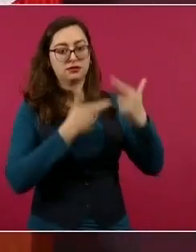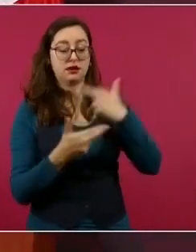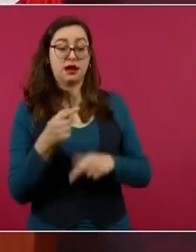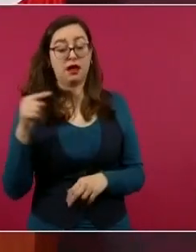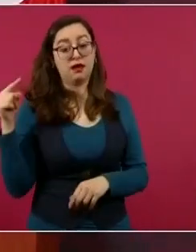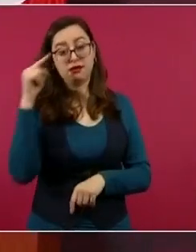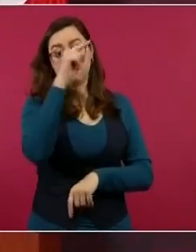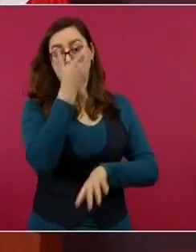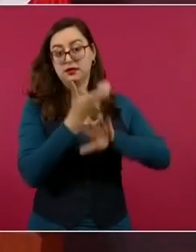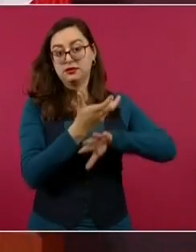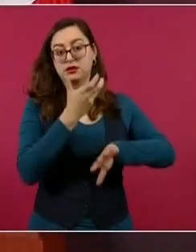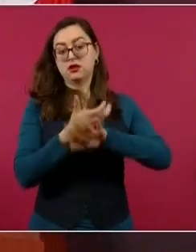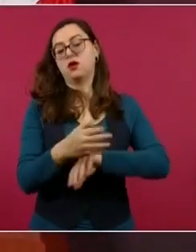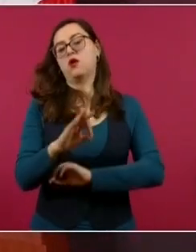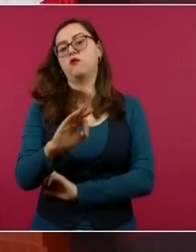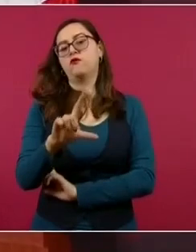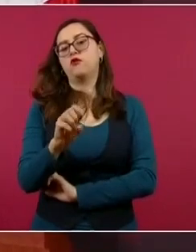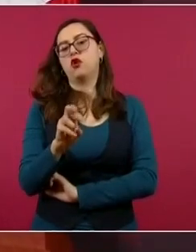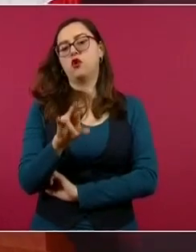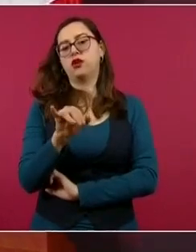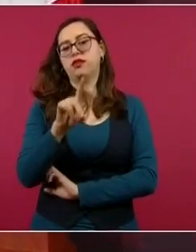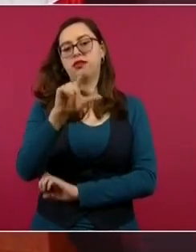les decía yo.